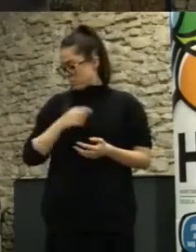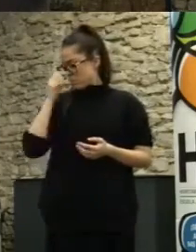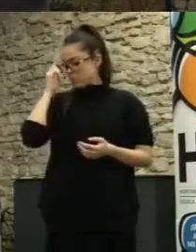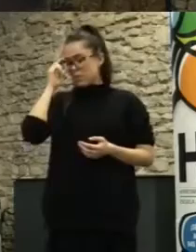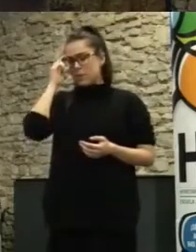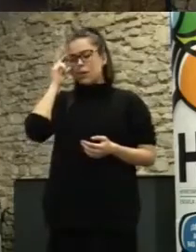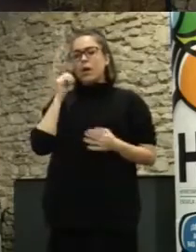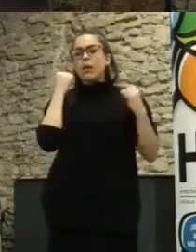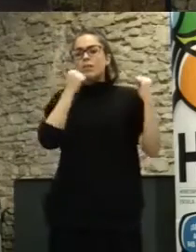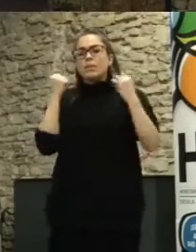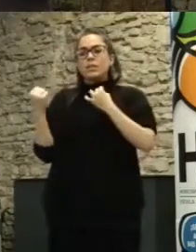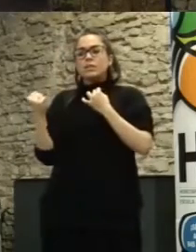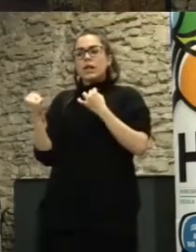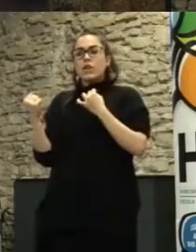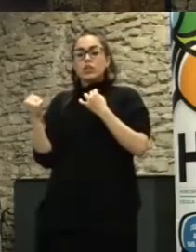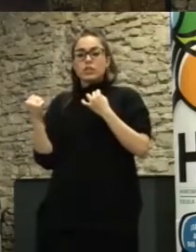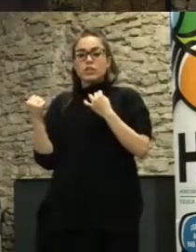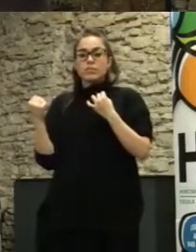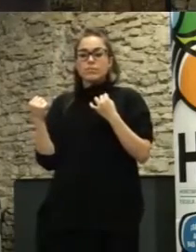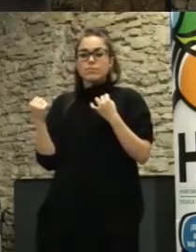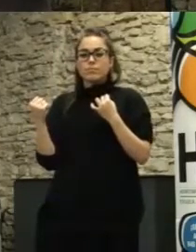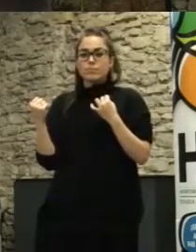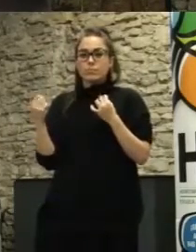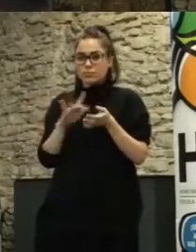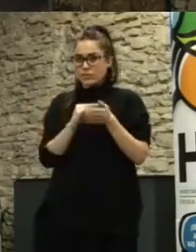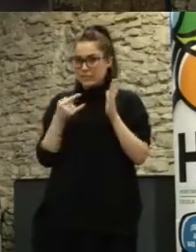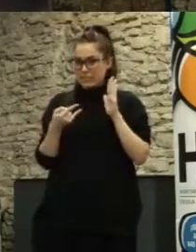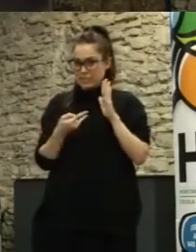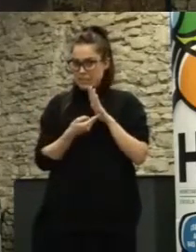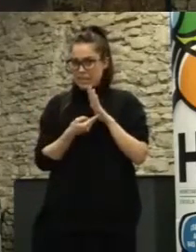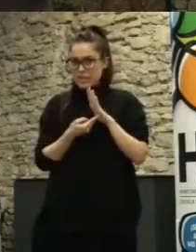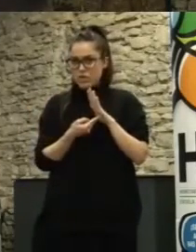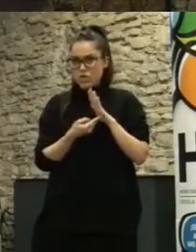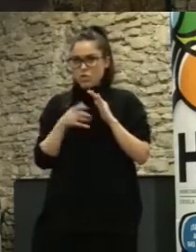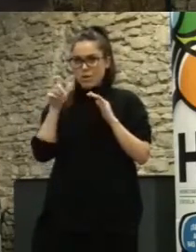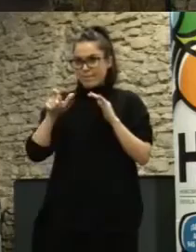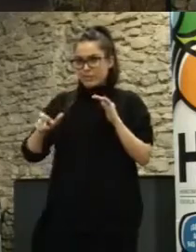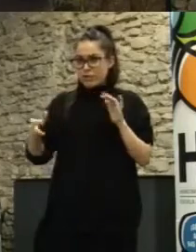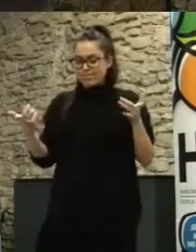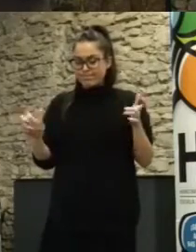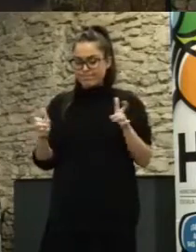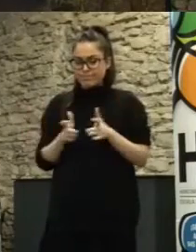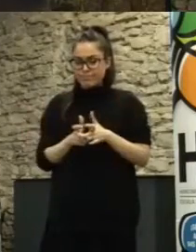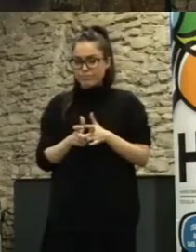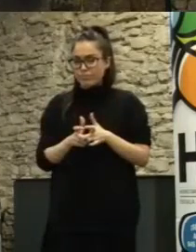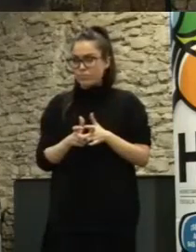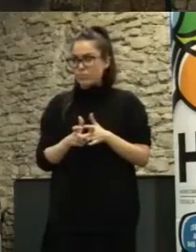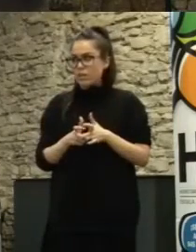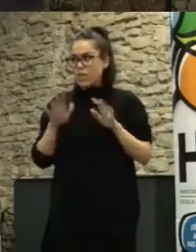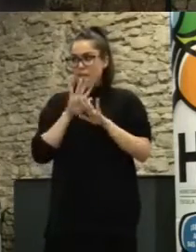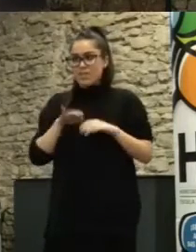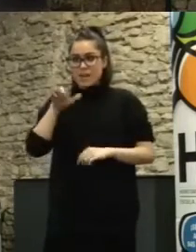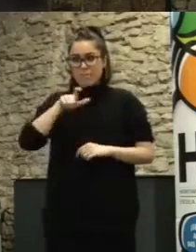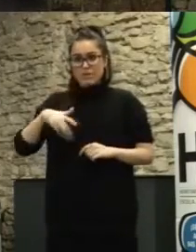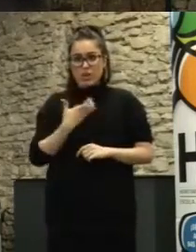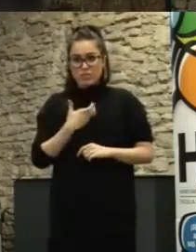son menguantes prácticamente en todos los sitios el nivel técnico el personal se está reduciendo y es decir cada vez hay menos personal